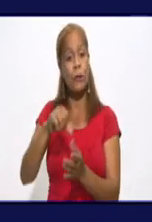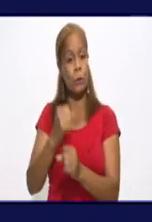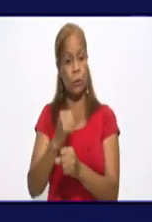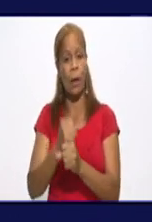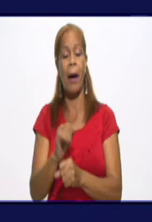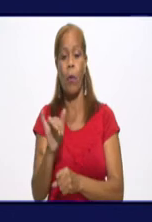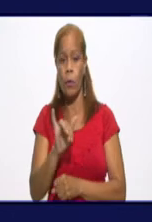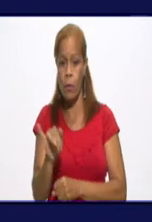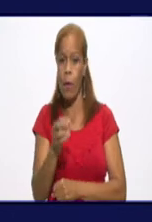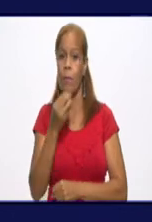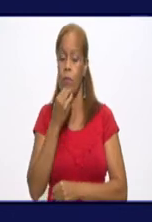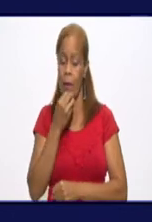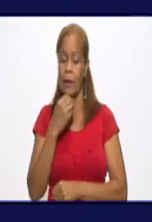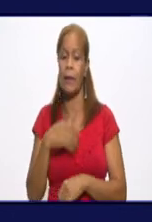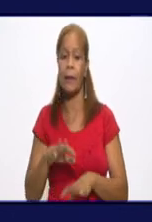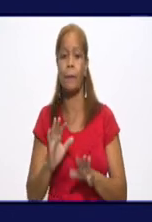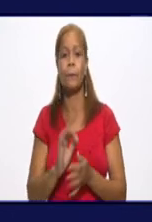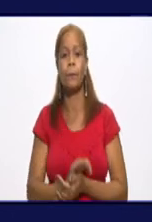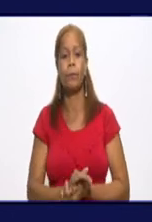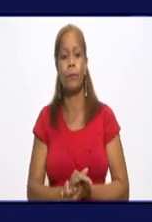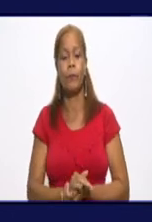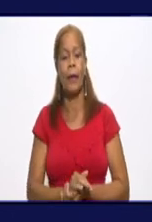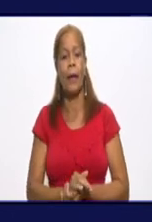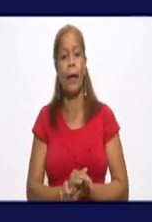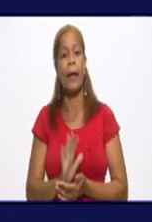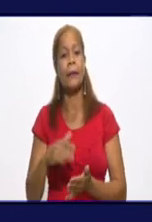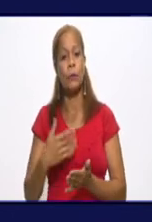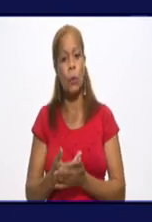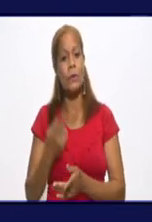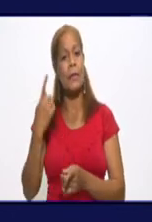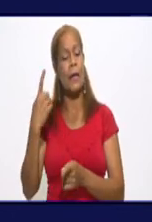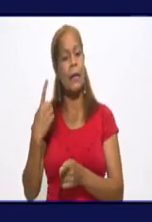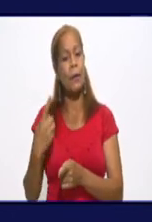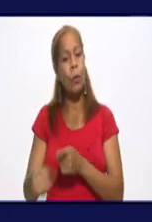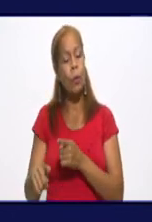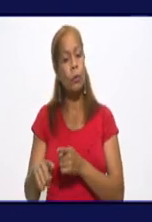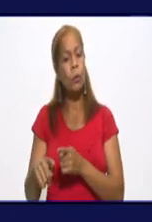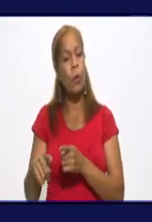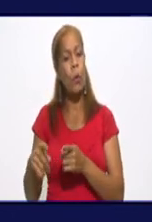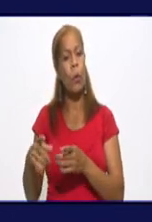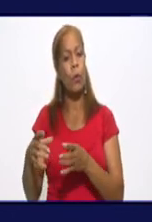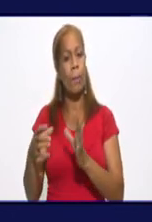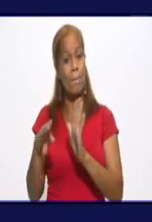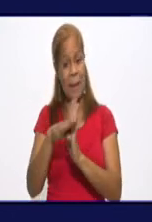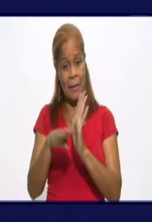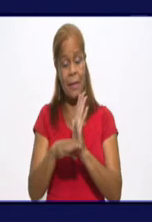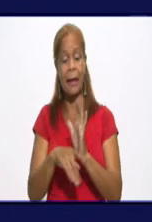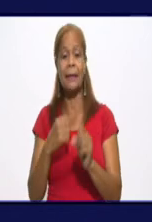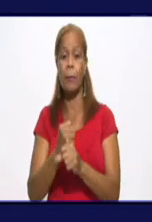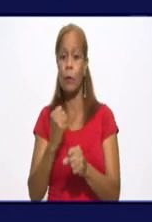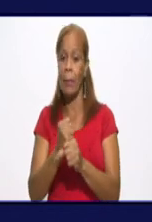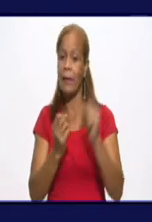conoce nuestro pueblo. La otra dirección en la que estamos trabajando muy fuerte es